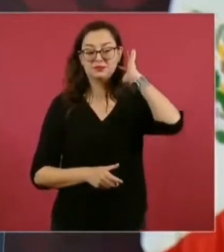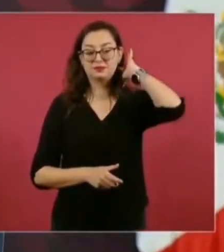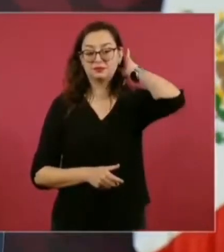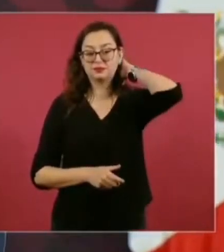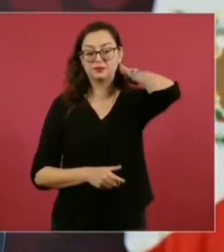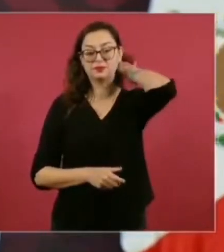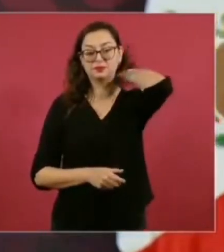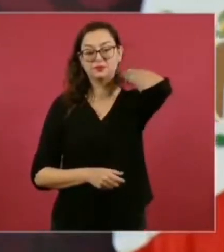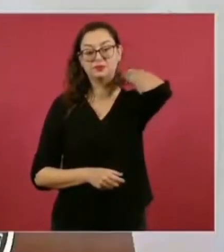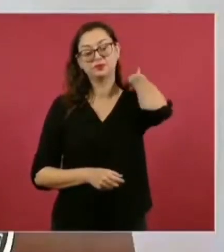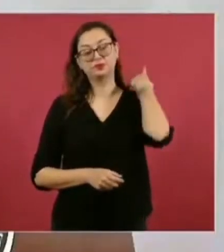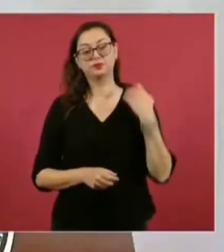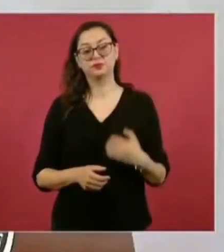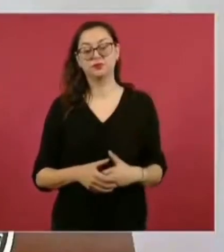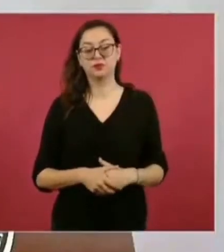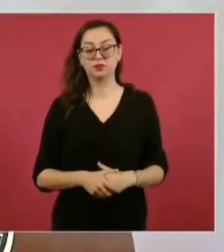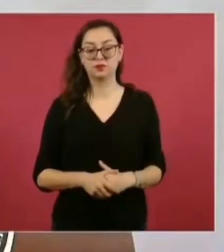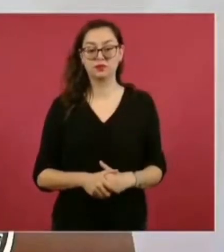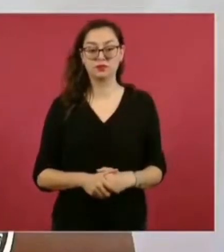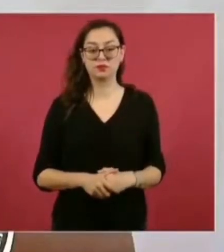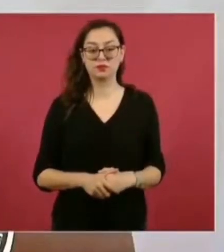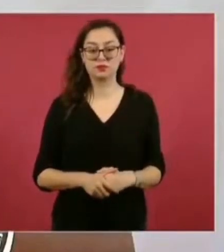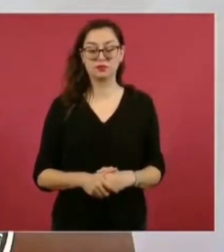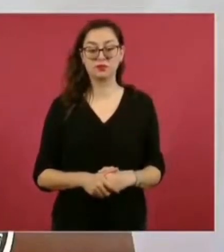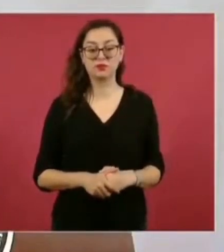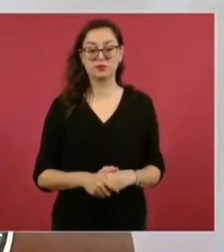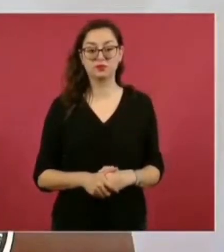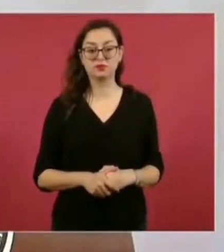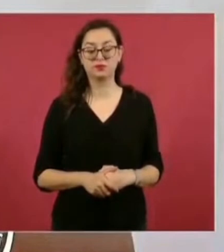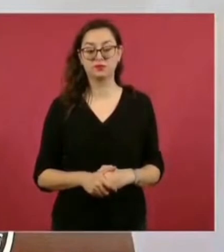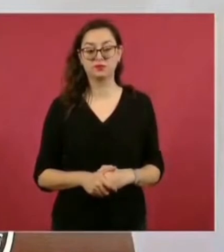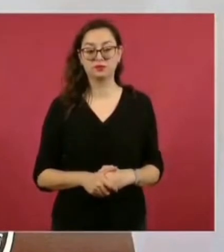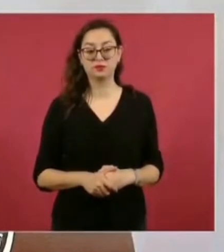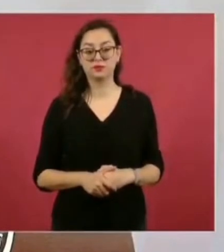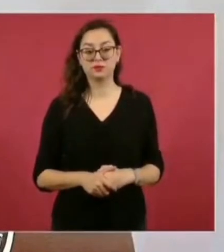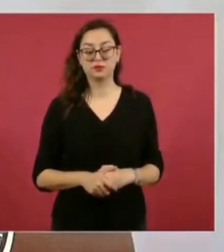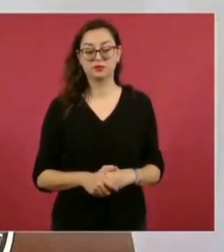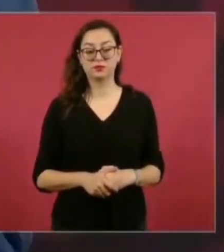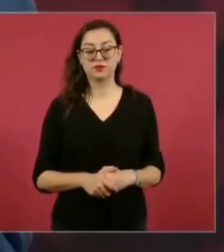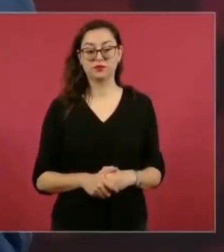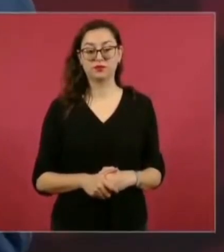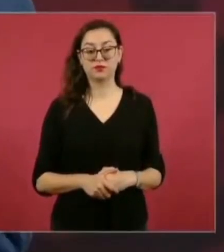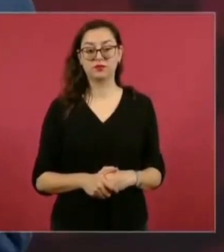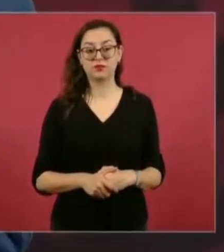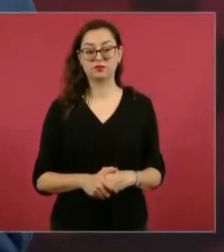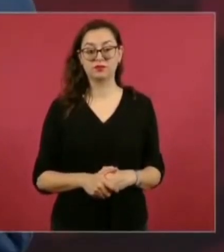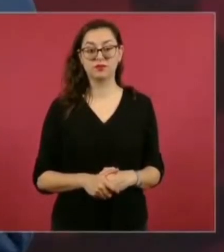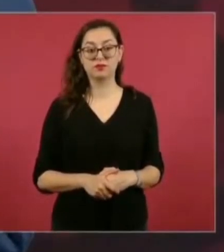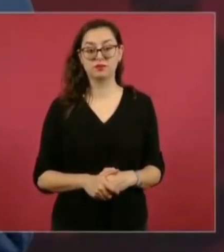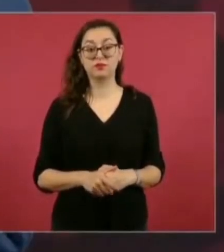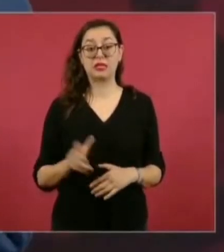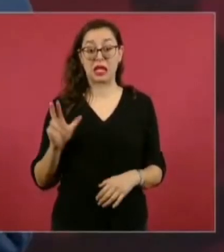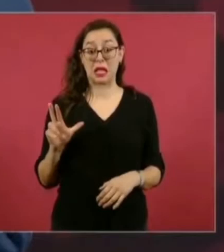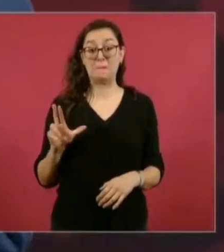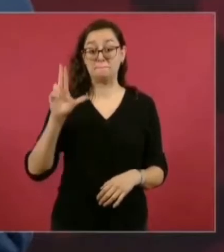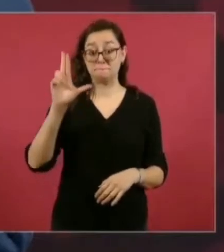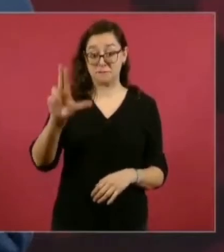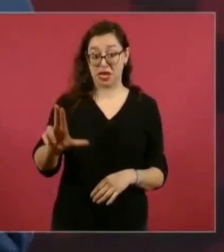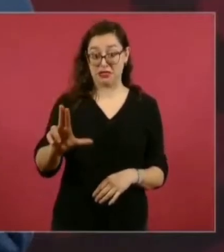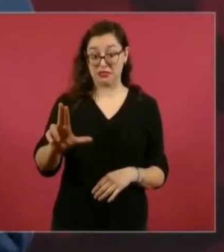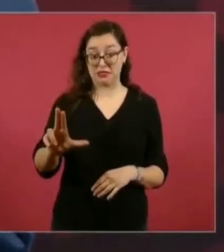Ya hemos dado a conocer, el martes se da a conocer el informe sobre seguridad,